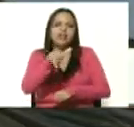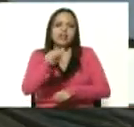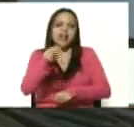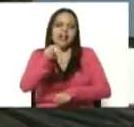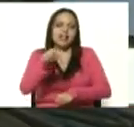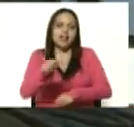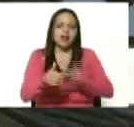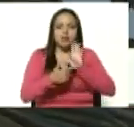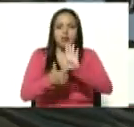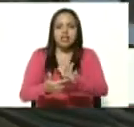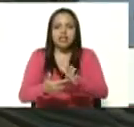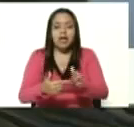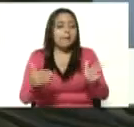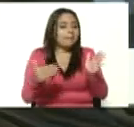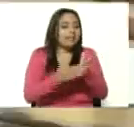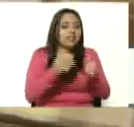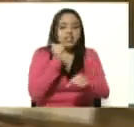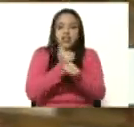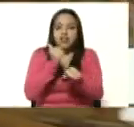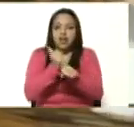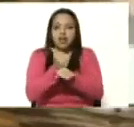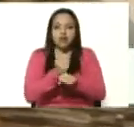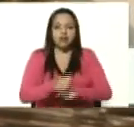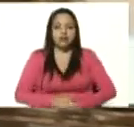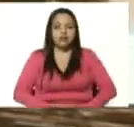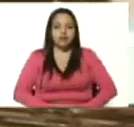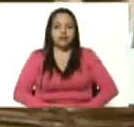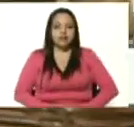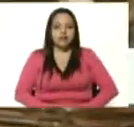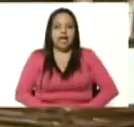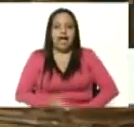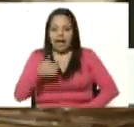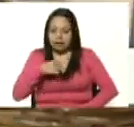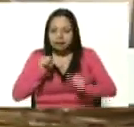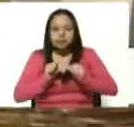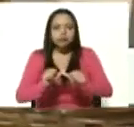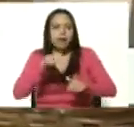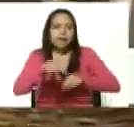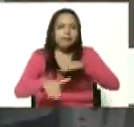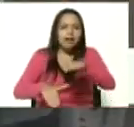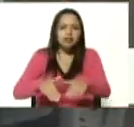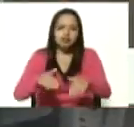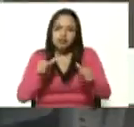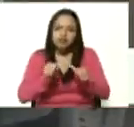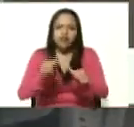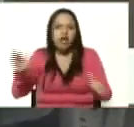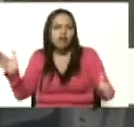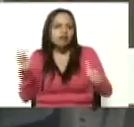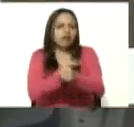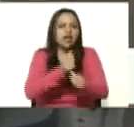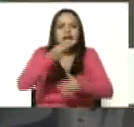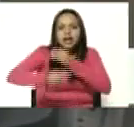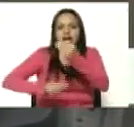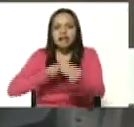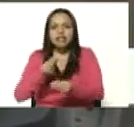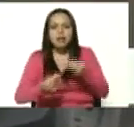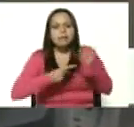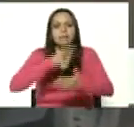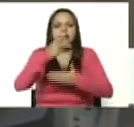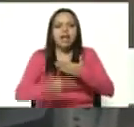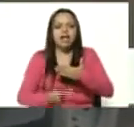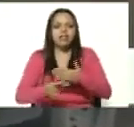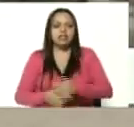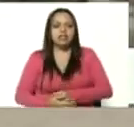milicianos del país mi comandante en jefe dando pasos firmes hemos alcanzado y puesto en ejecución los planes de